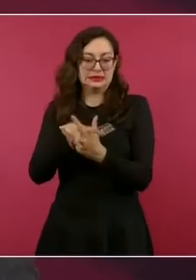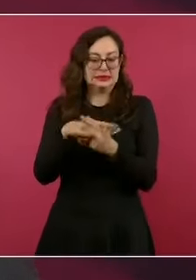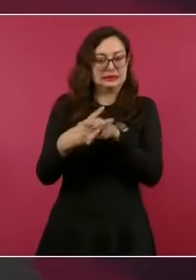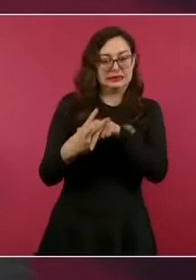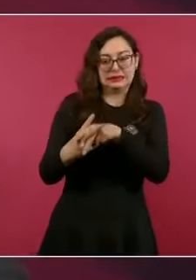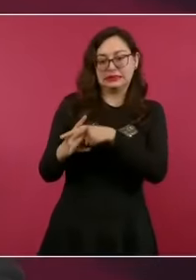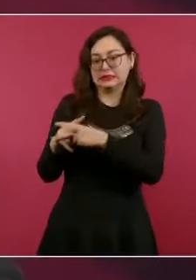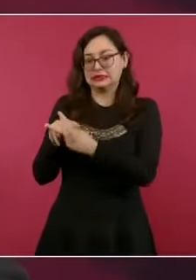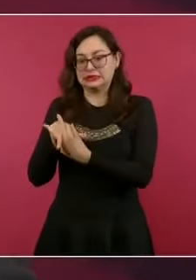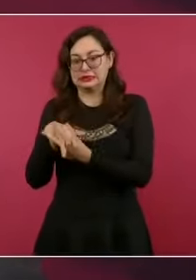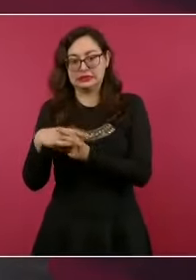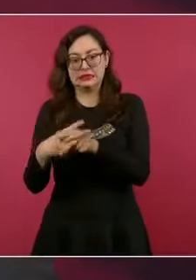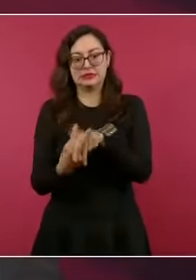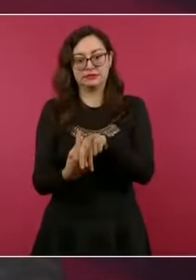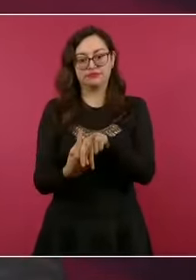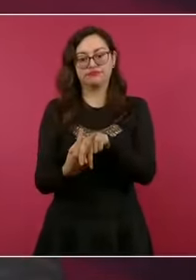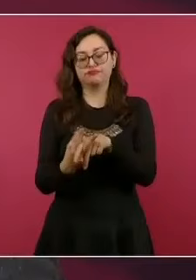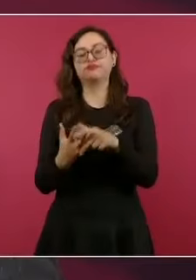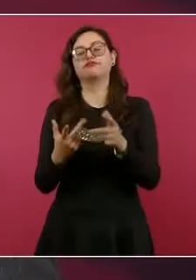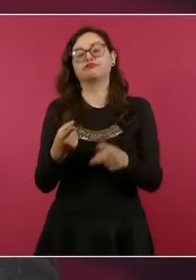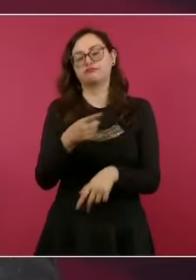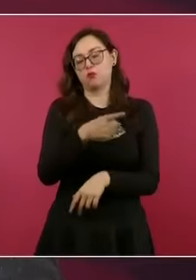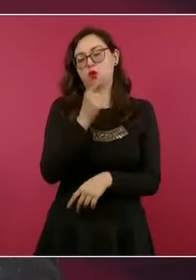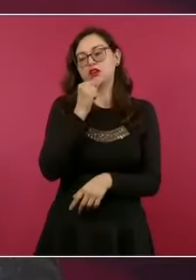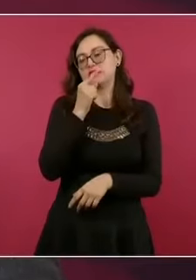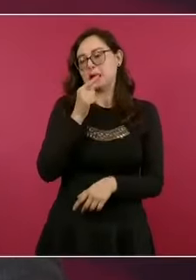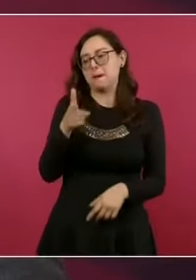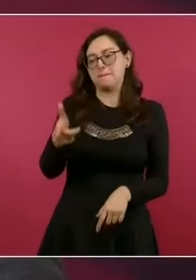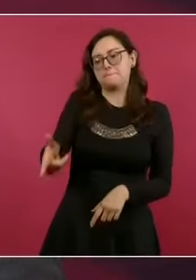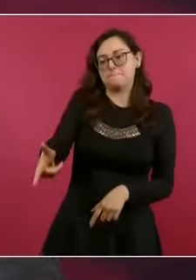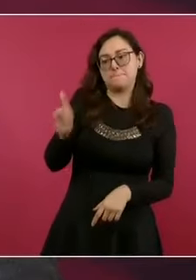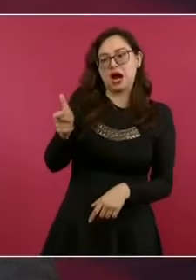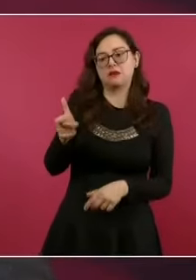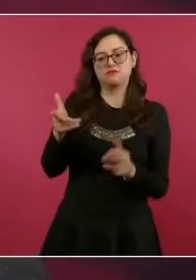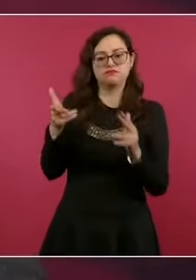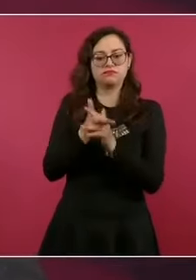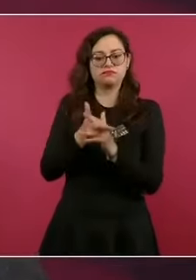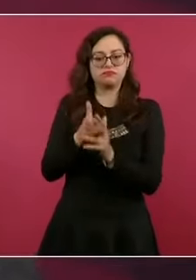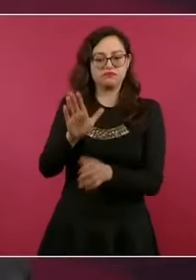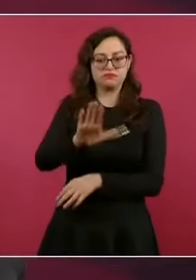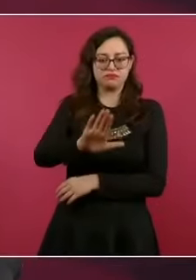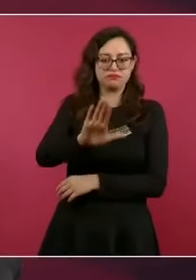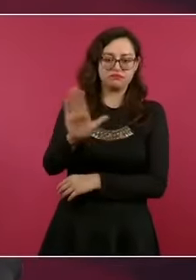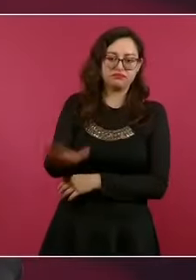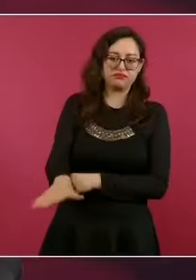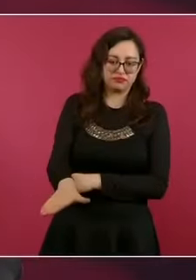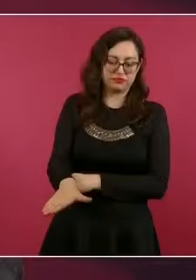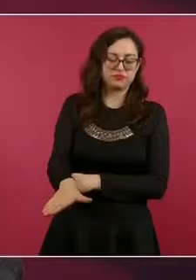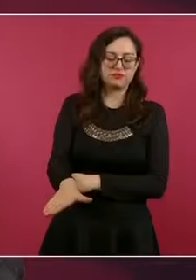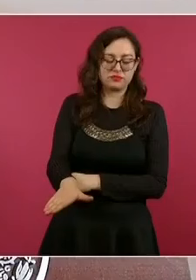al que asesinan y le disparan.